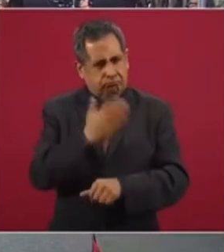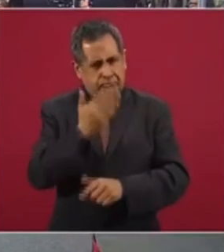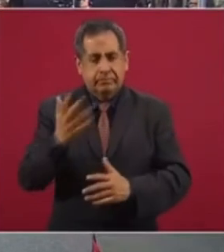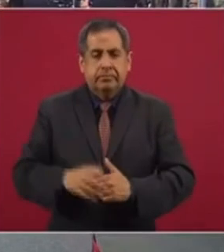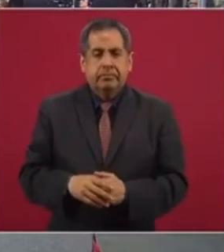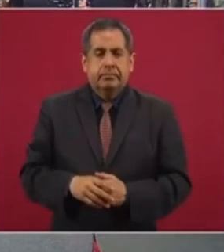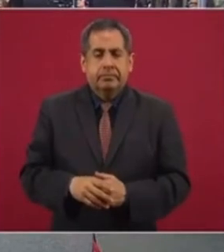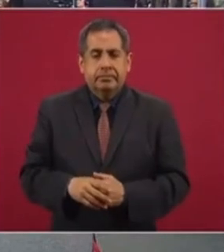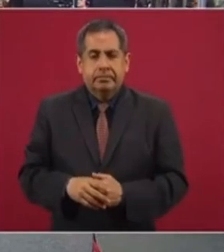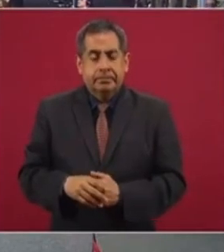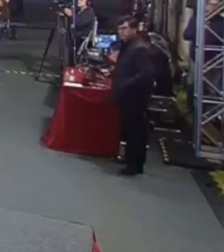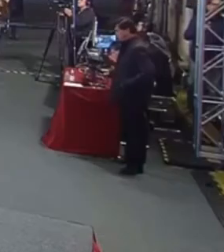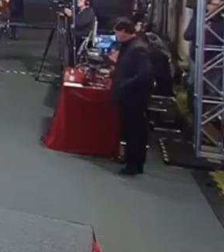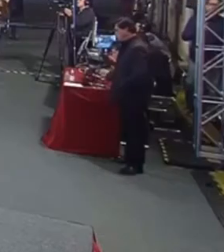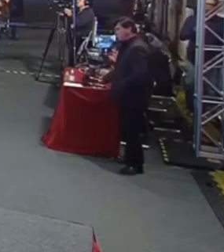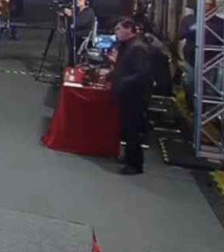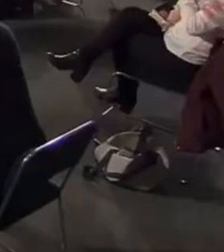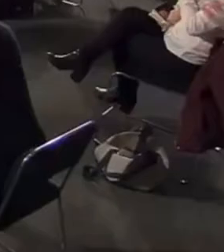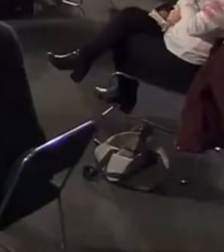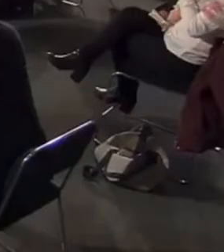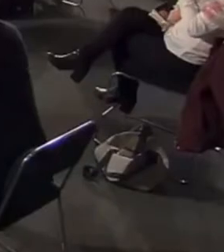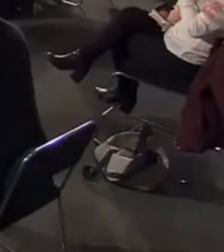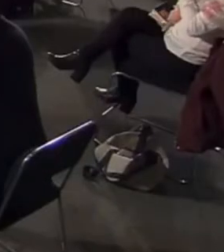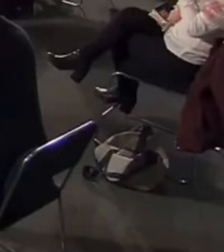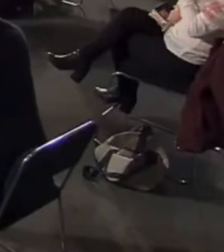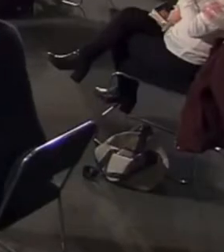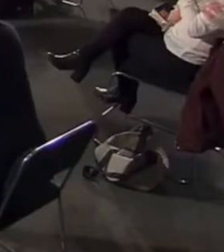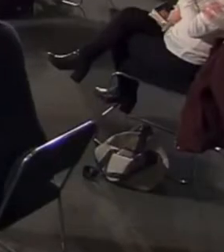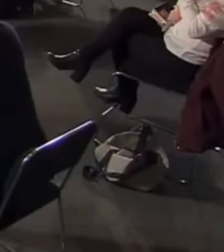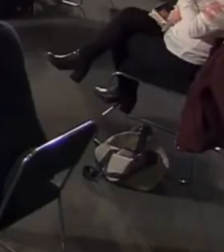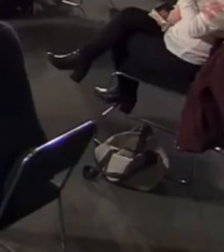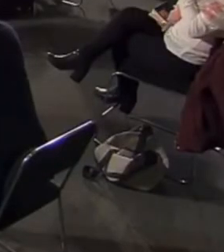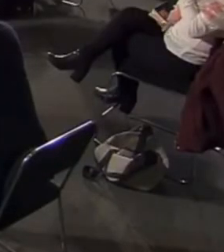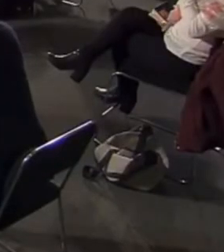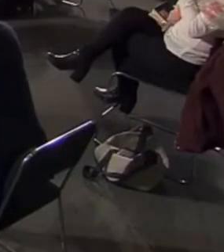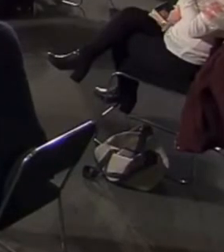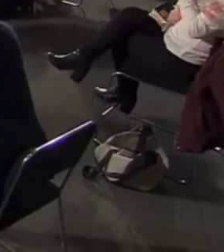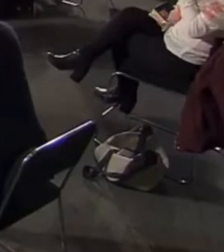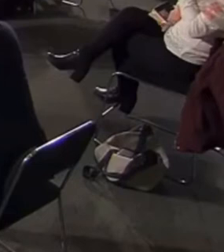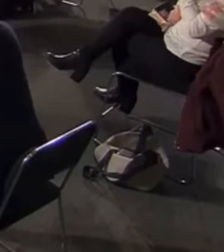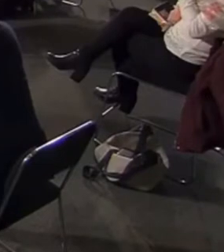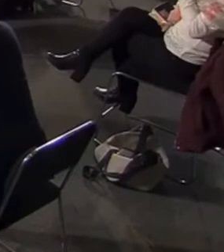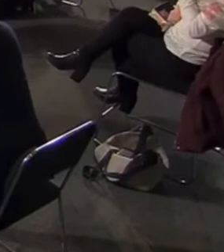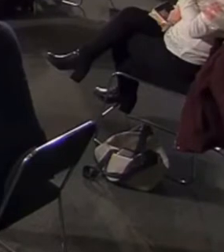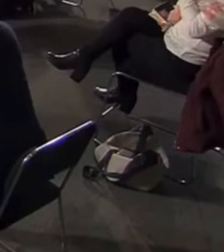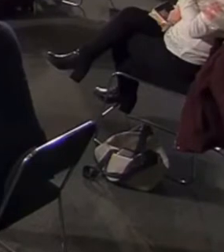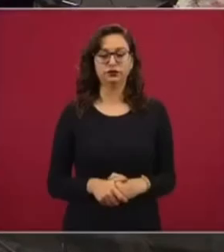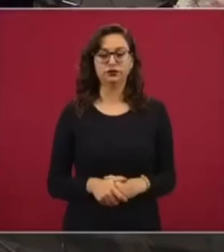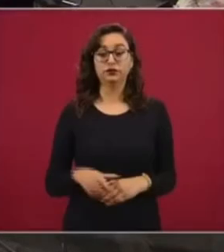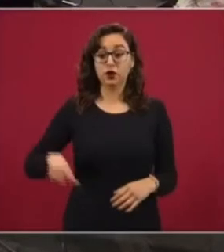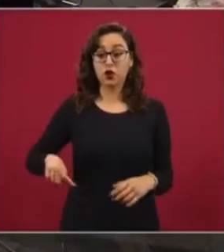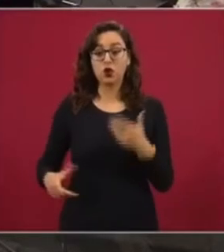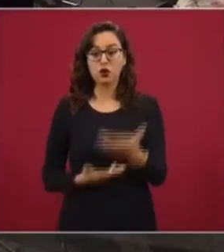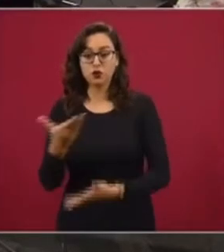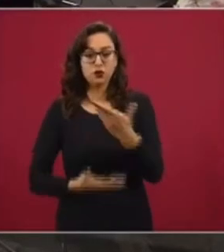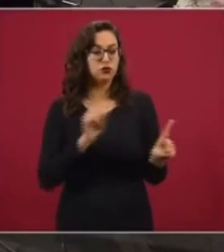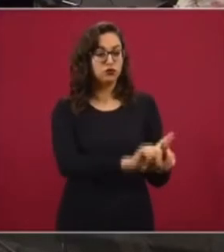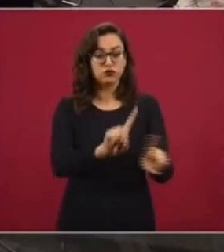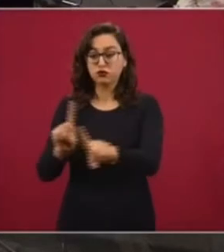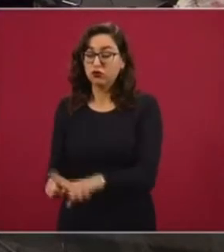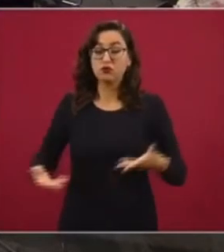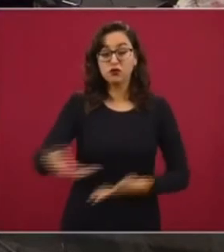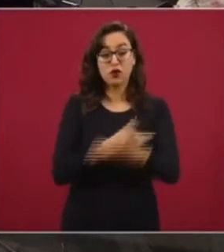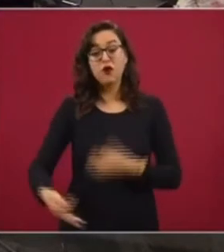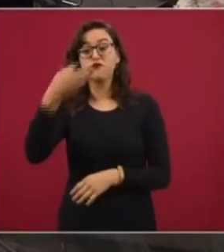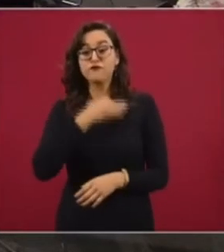Los funcionarios de Hacienda, Comunicaciones, Energía y otras dependencias no podrán convivir en fiestas, comidas, juegos deportivos o